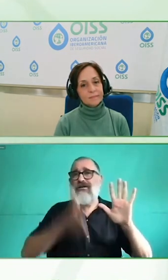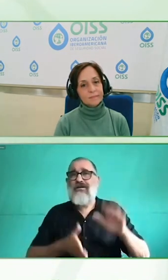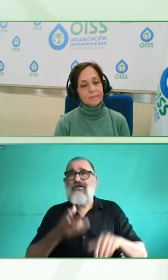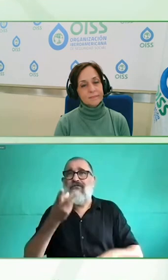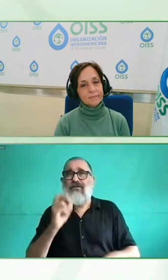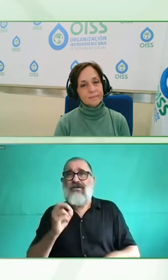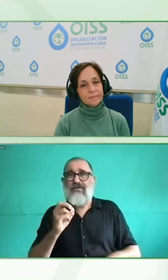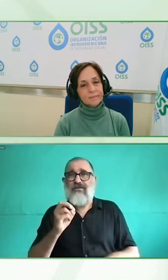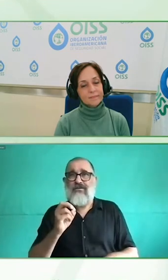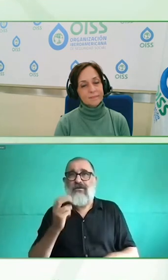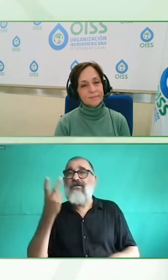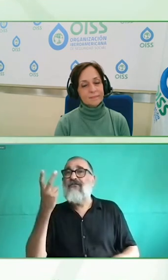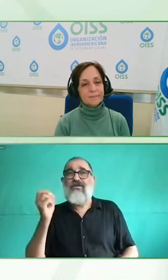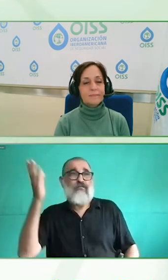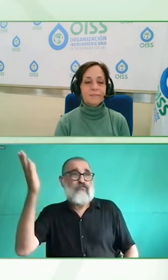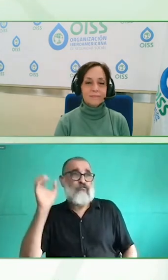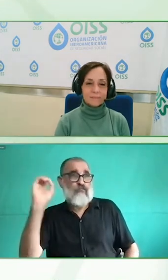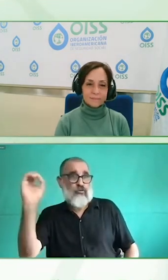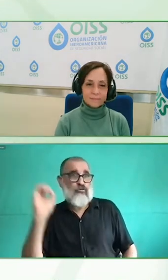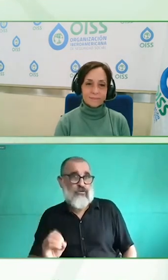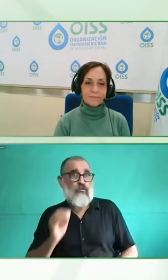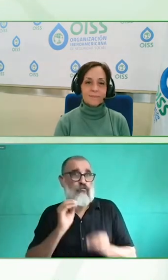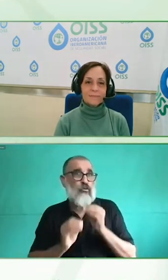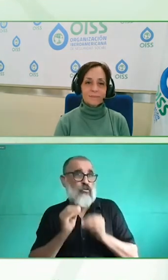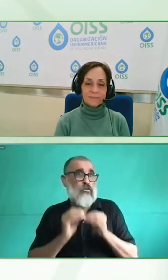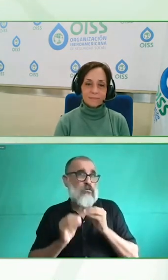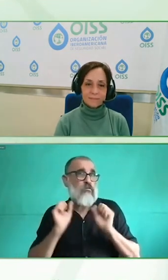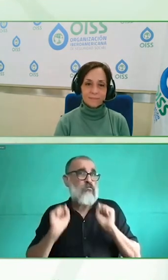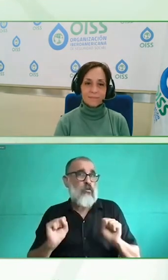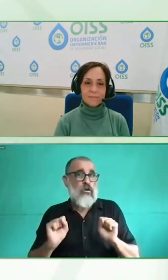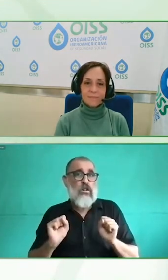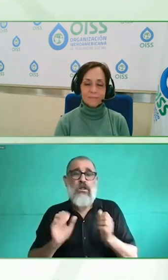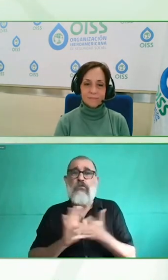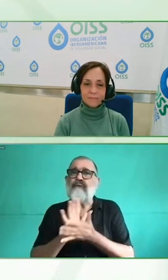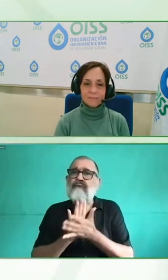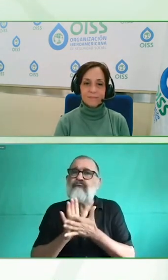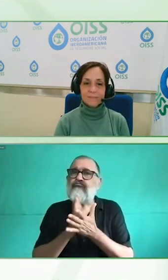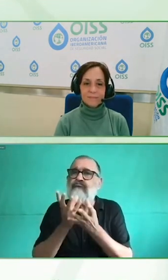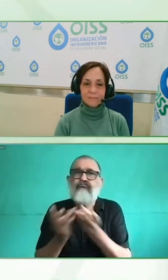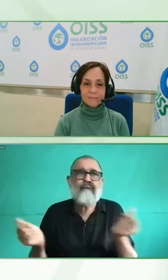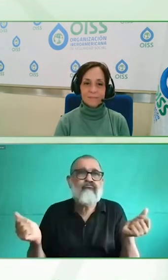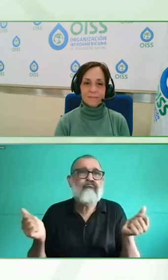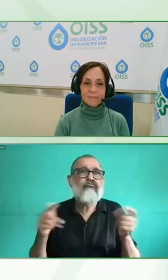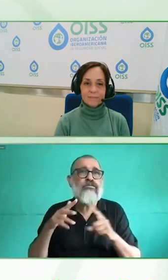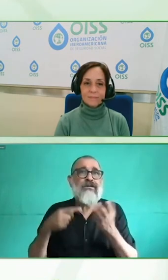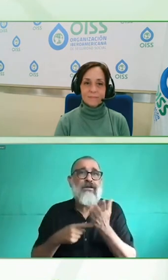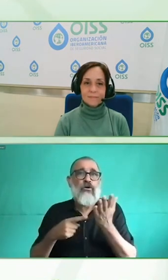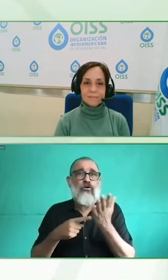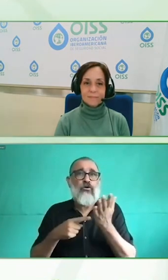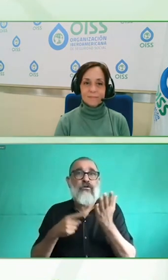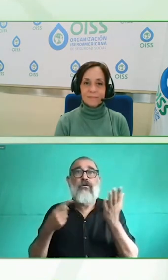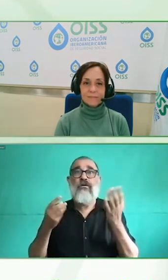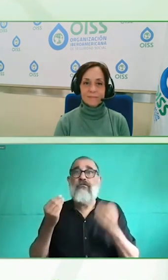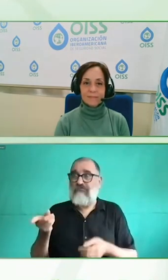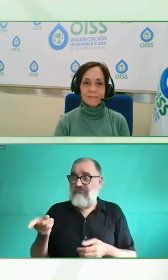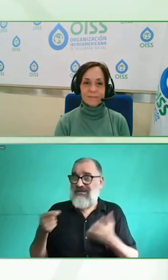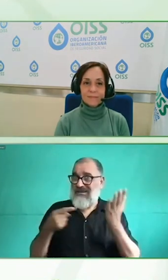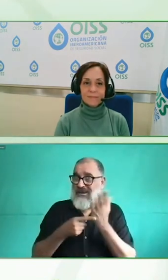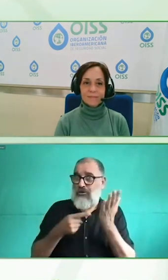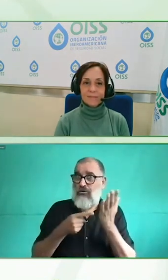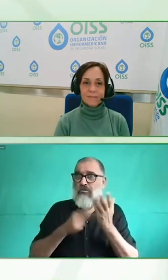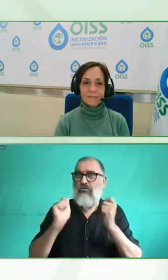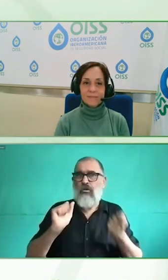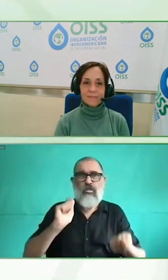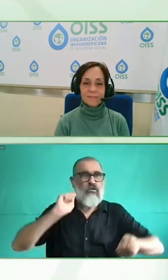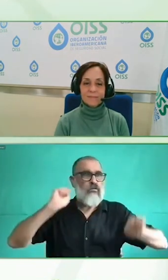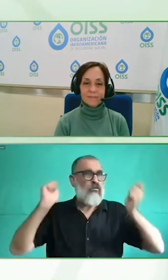amplifica pero el problema sigue estando igual eso nos pasa claro vemos Whatsapp para personas con discapacidad es maravilloso todos lo vemos o Netflix